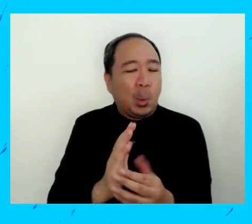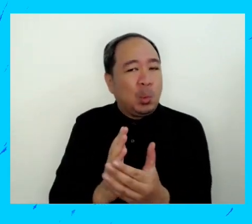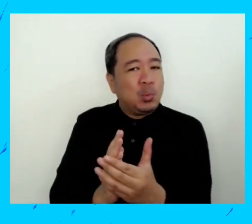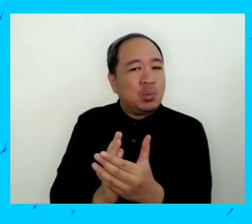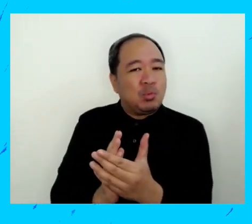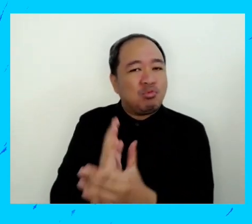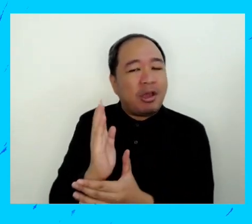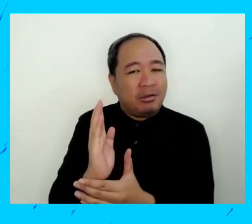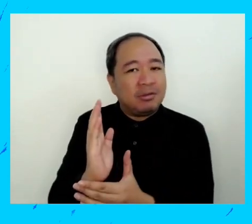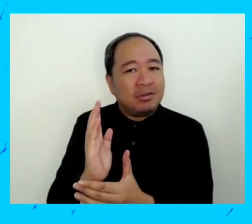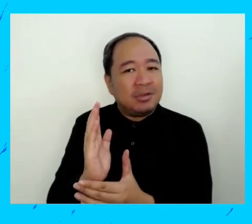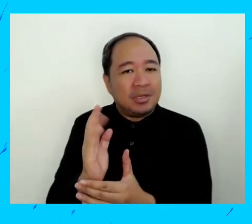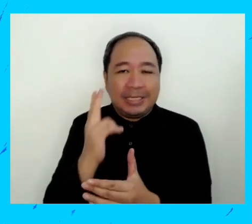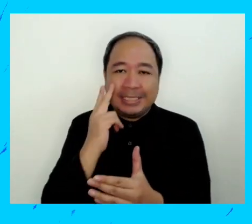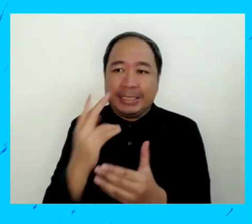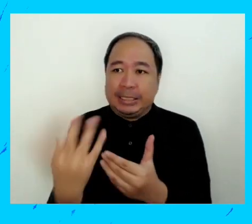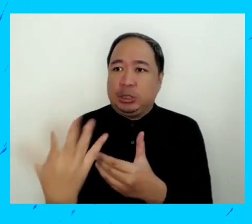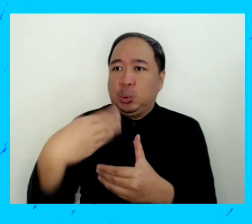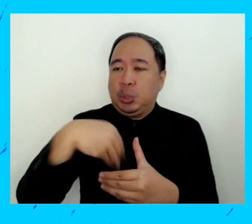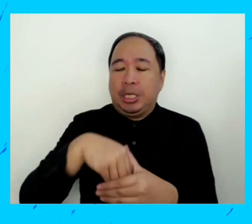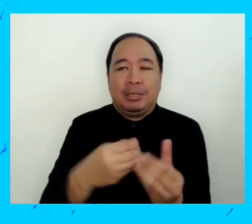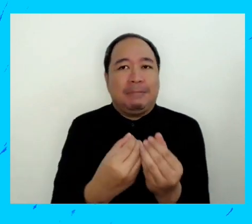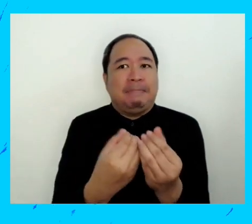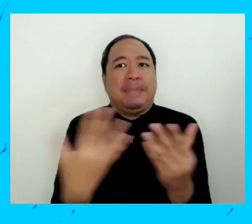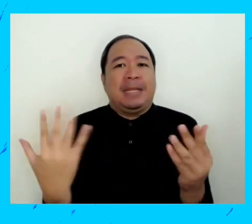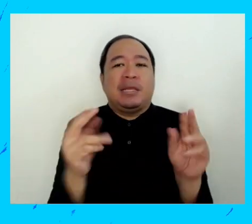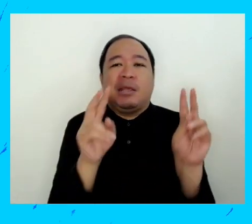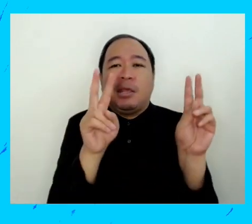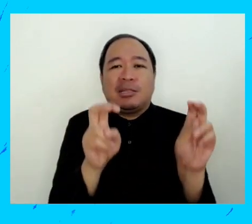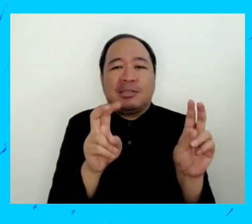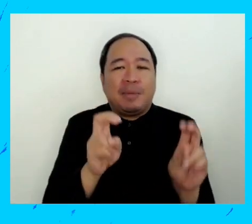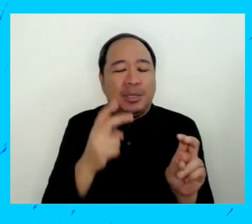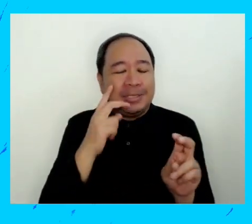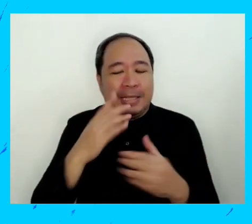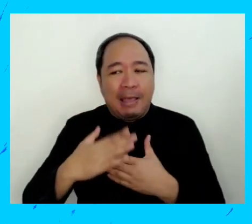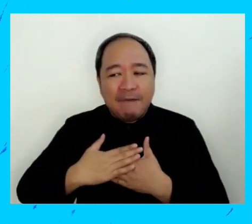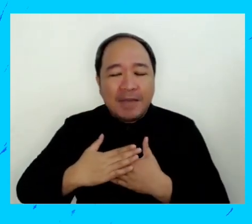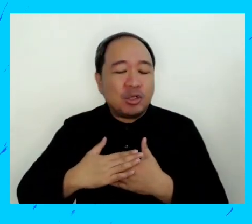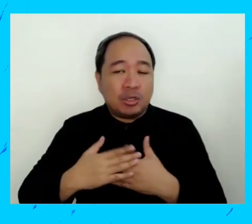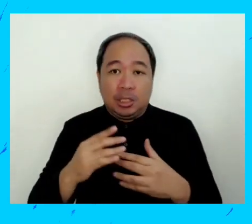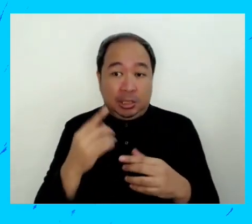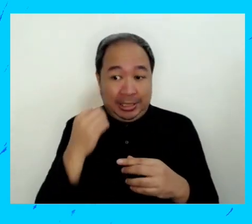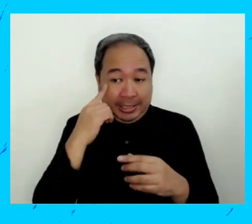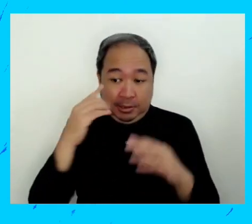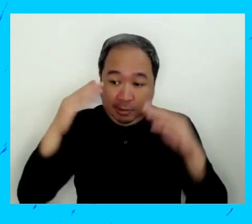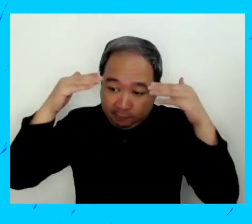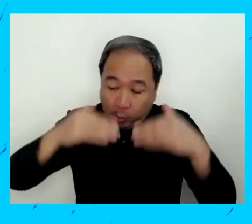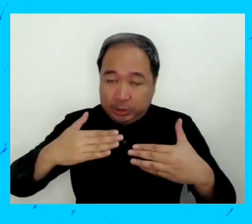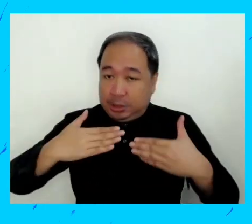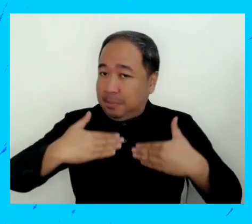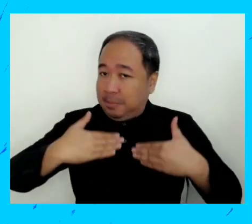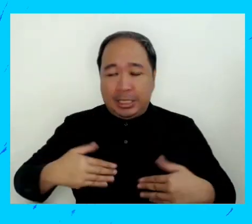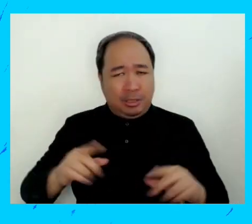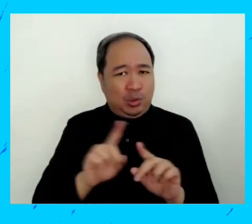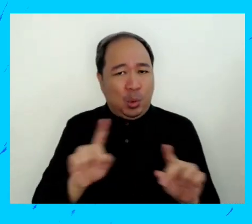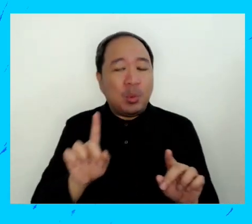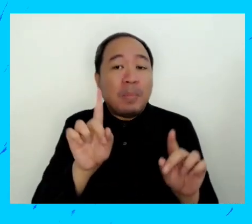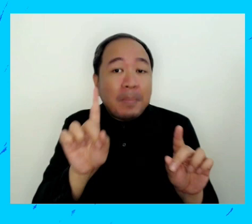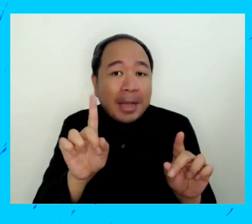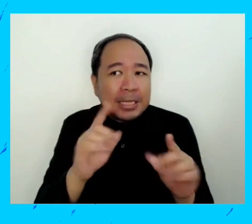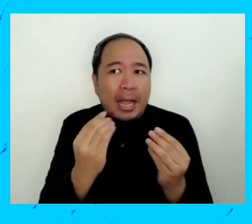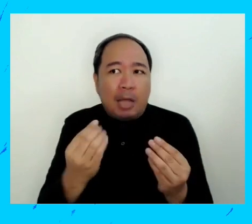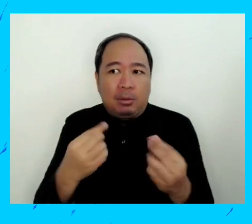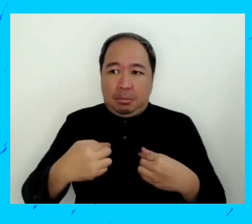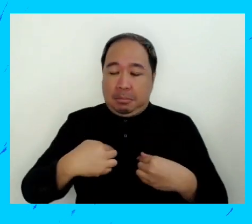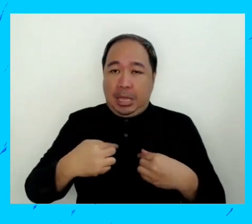cómo la educación sexual como un derecho. Y esto cubre varios otros asuntos relacionados con la afección y emoción. No